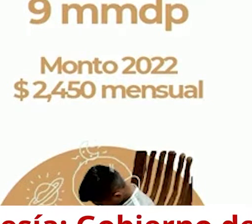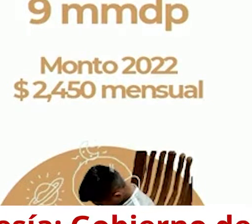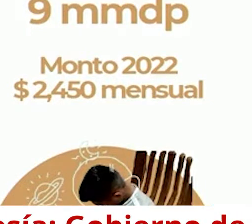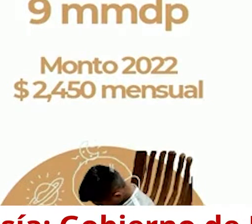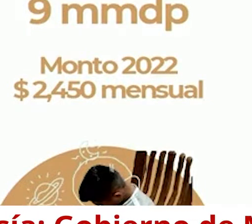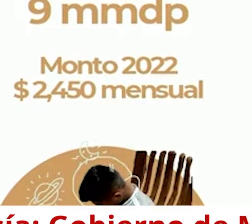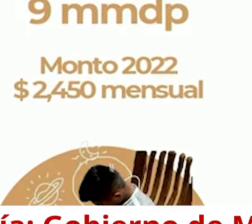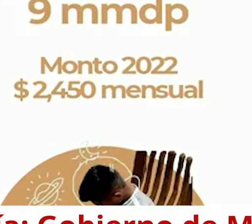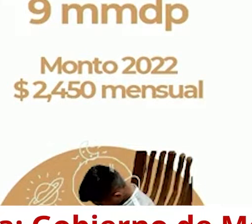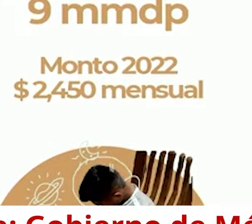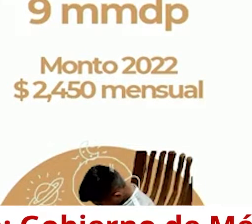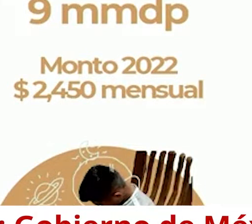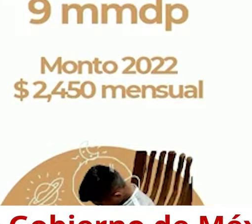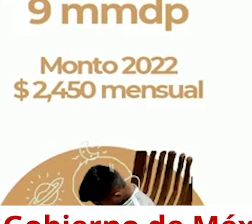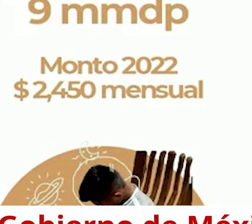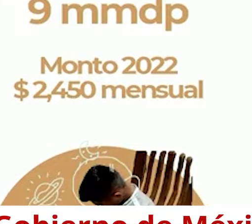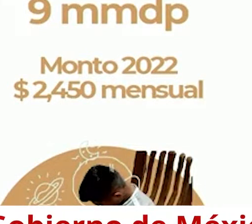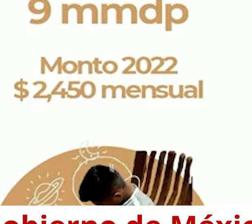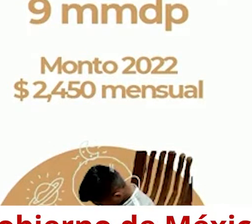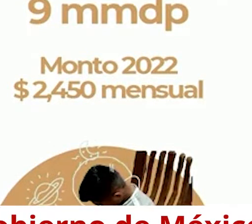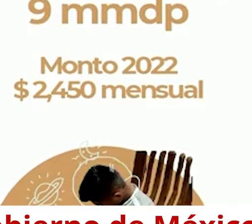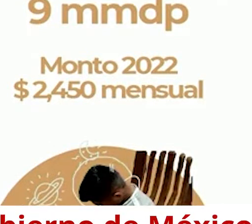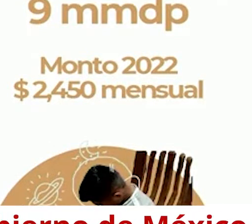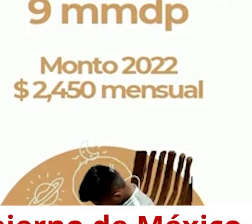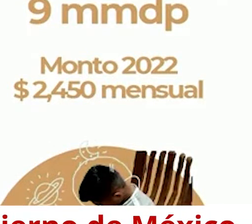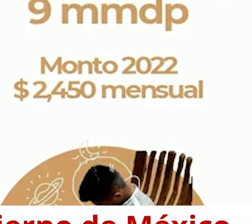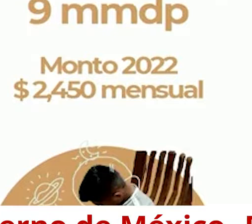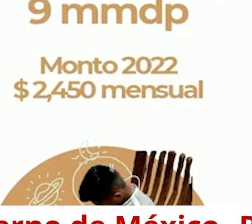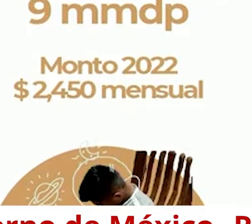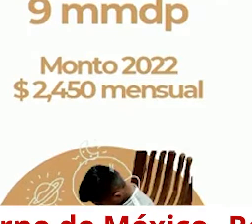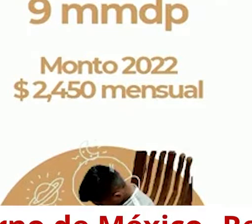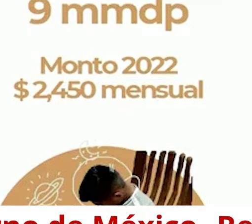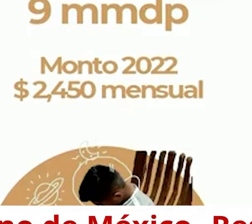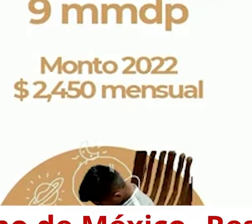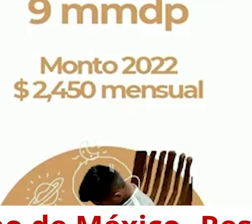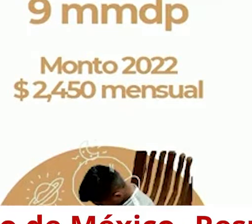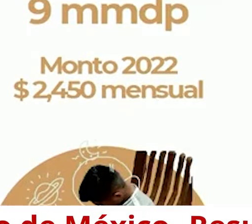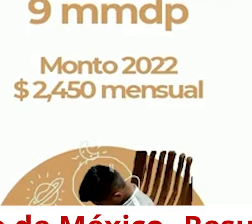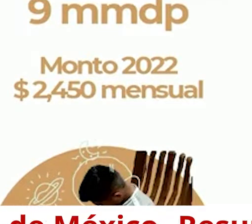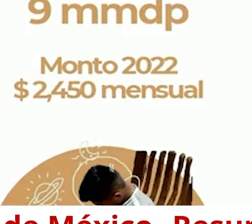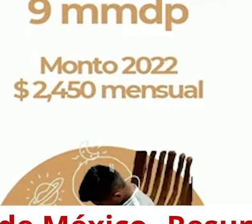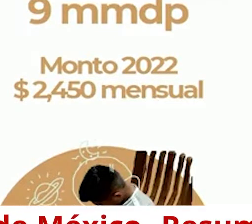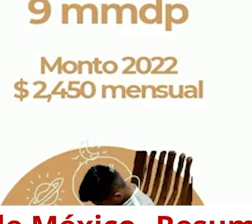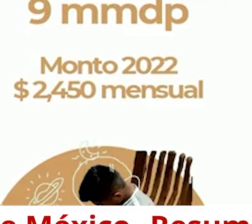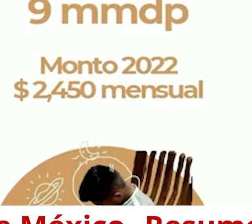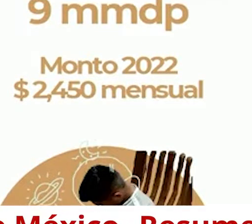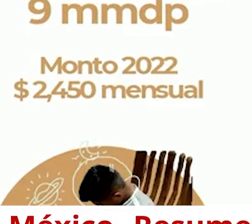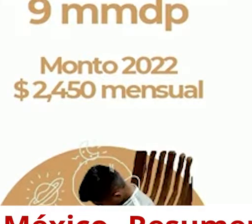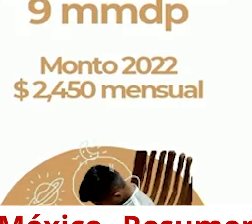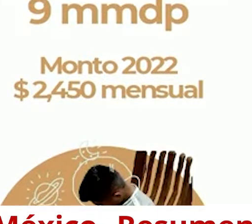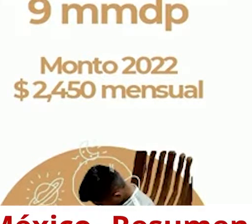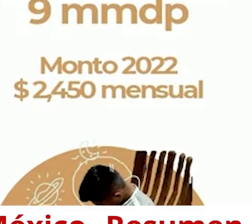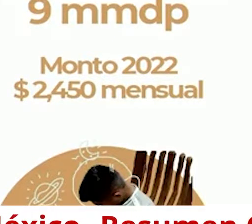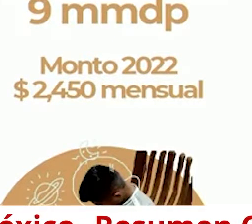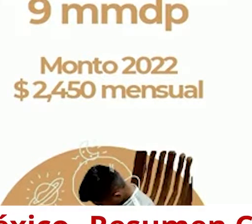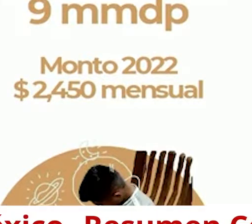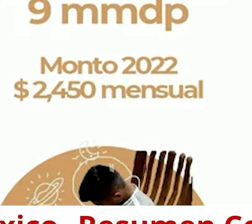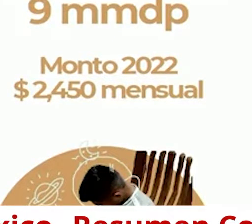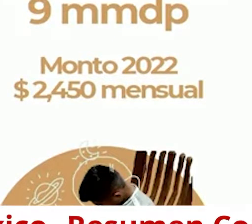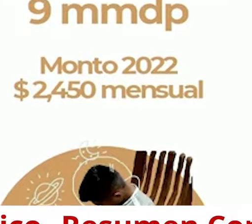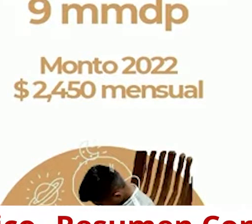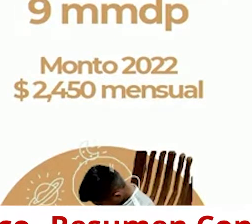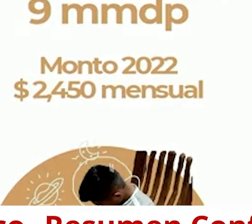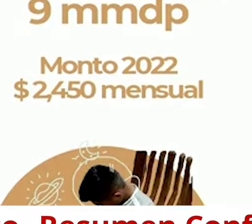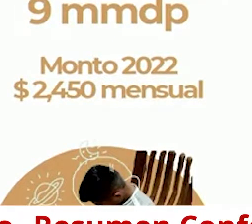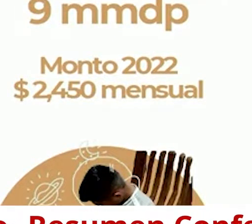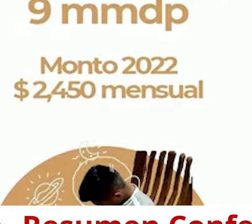nivel educativo. La inversión social anual durante todo el año fue